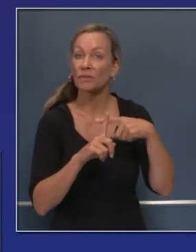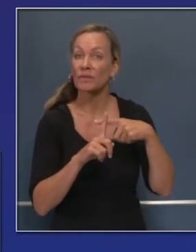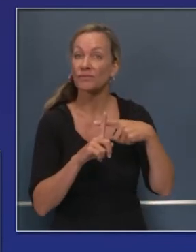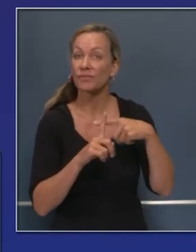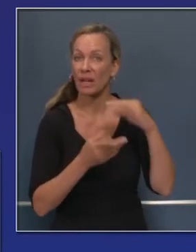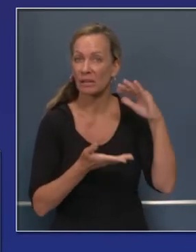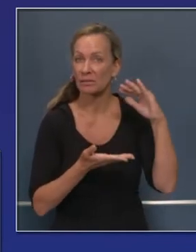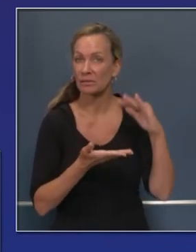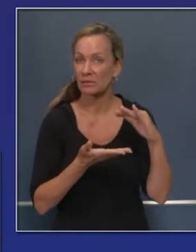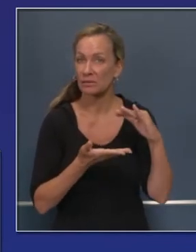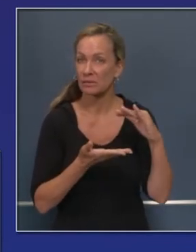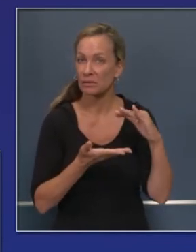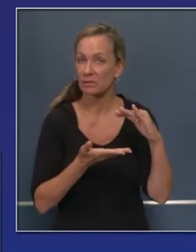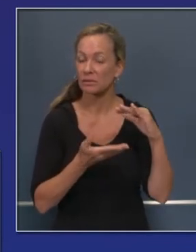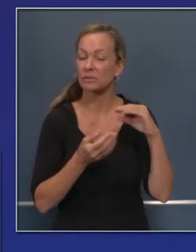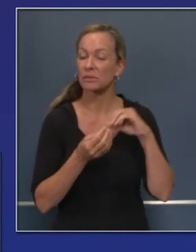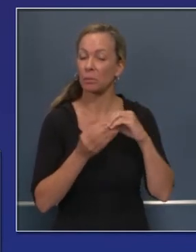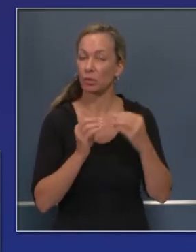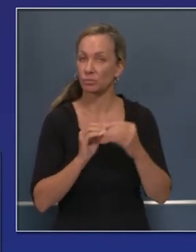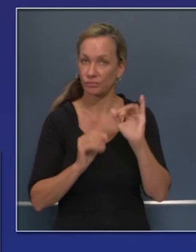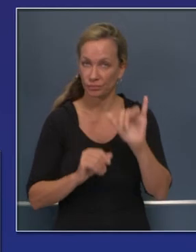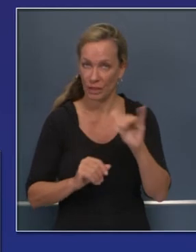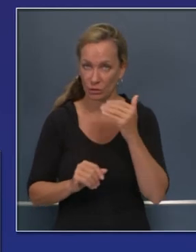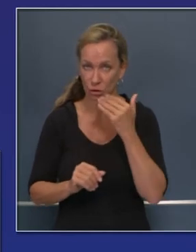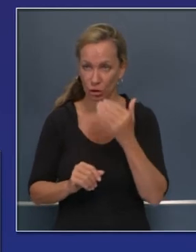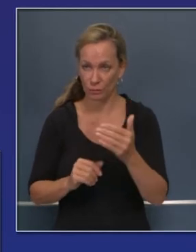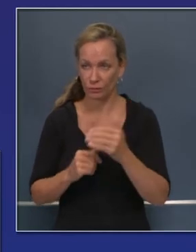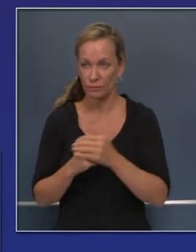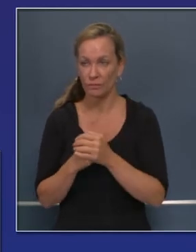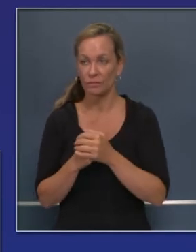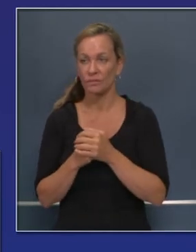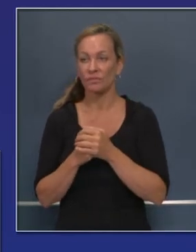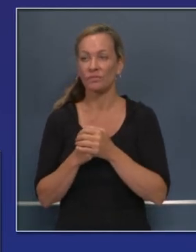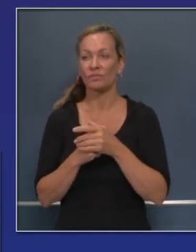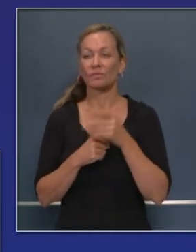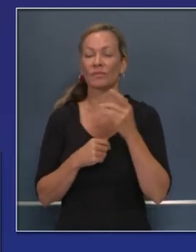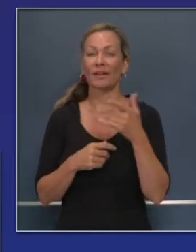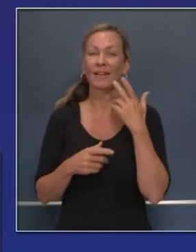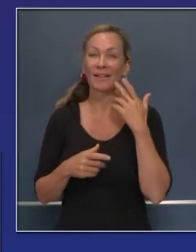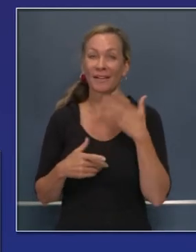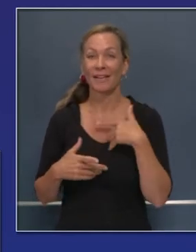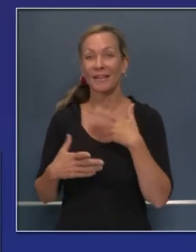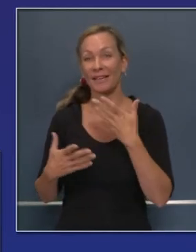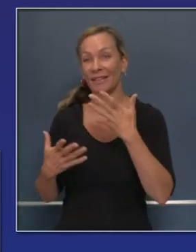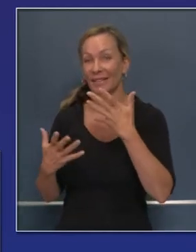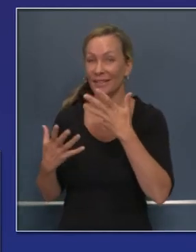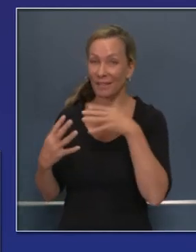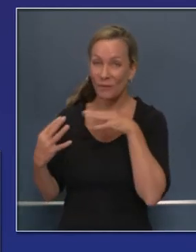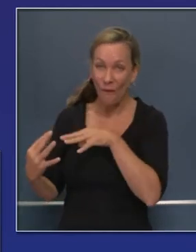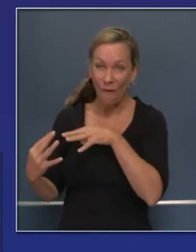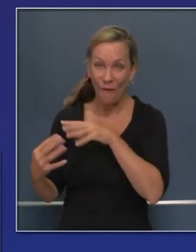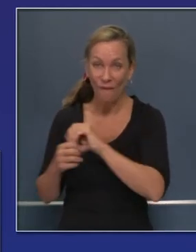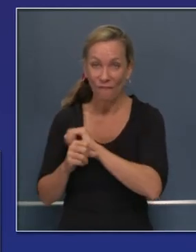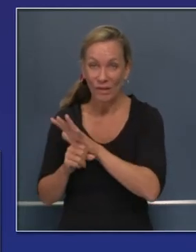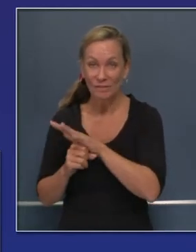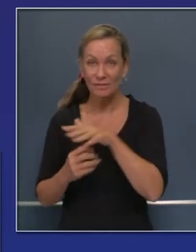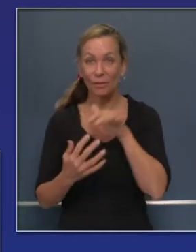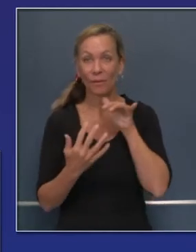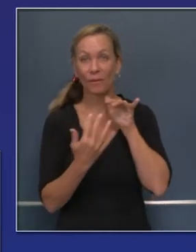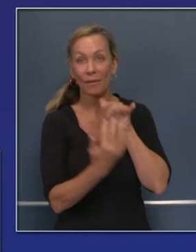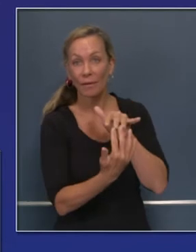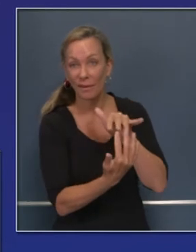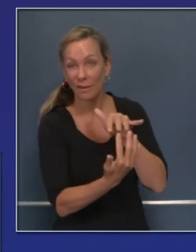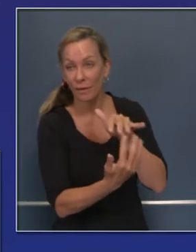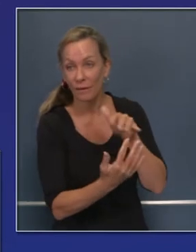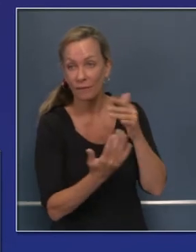periodo tan difícil donde estamos luchando contra esta pandemia. Estamos luchando contra incendios forestales a lo